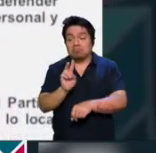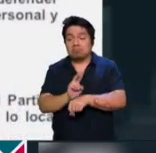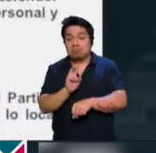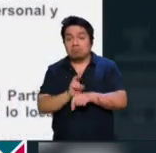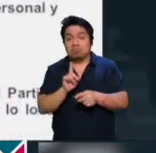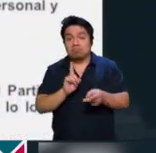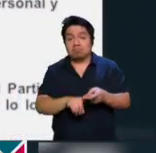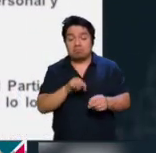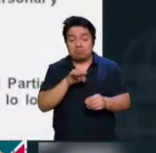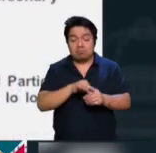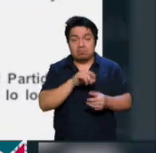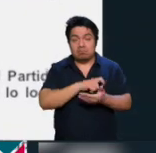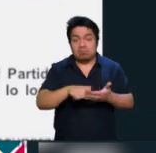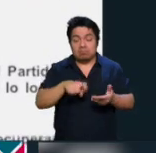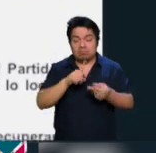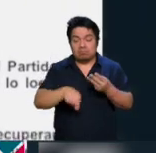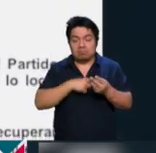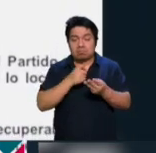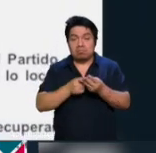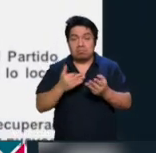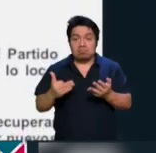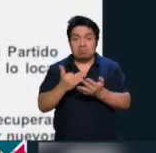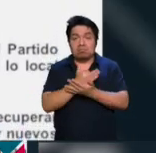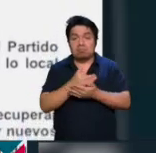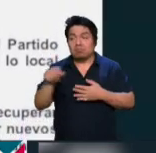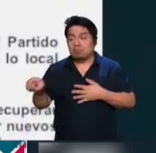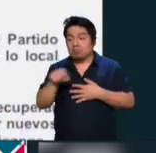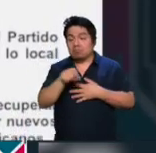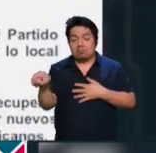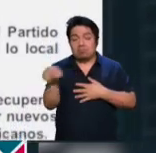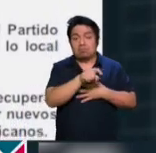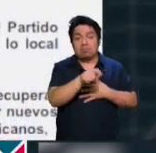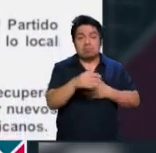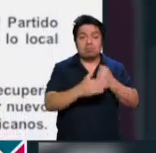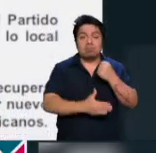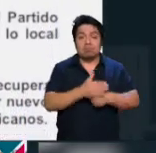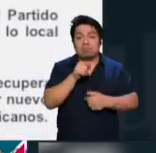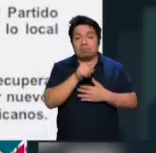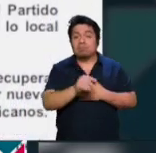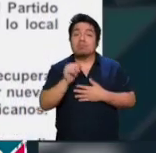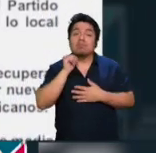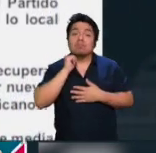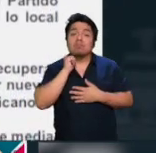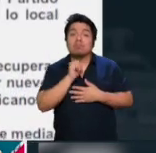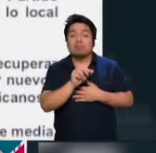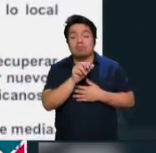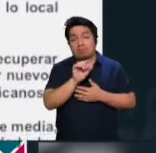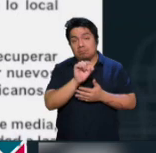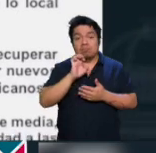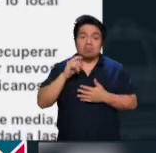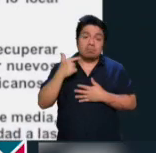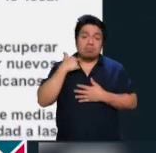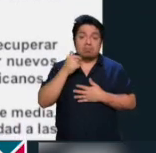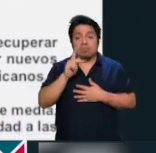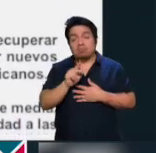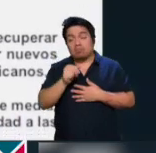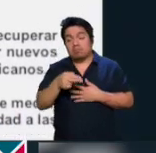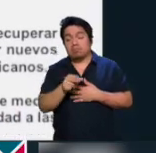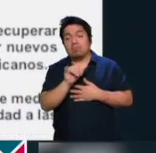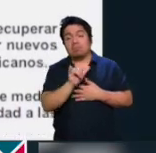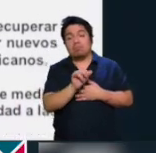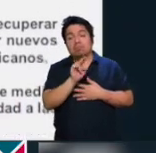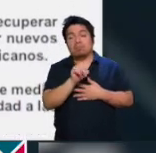la compra de voluntades, las traiciones y los chapulineos, esto en alusión a la decisión del senador ahora ex panista, Miguel Ángel Llunes Márquez,